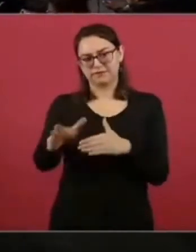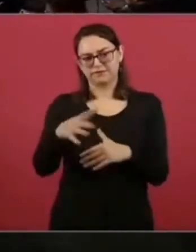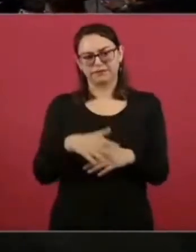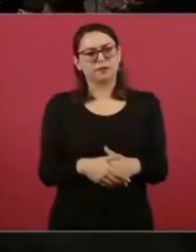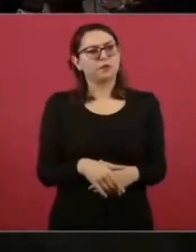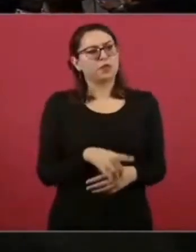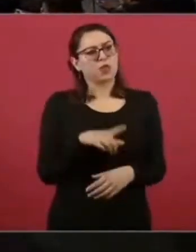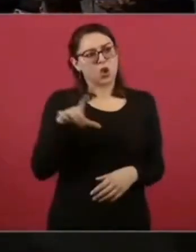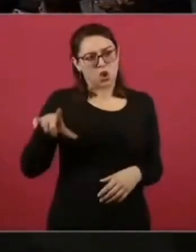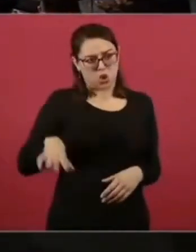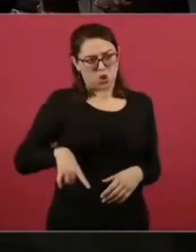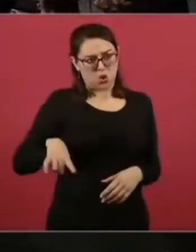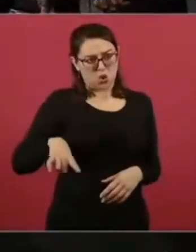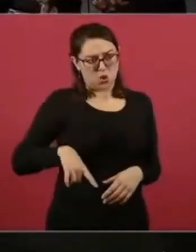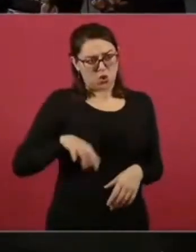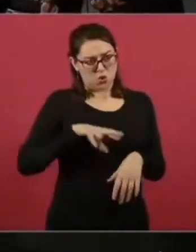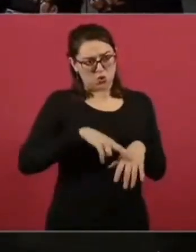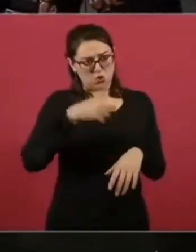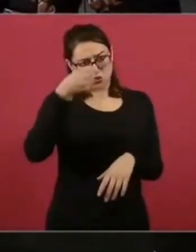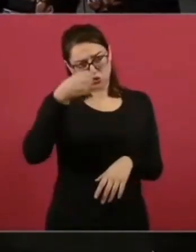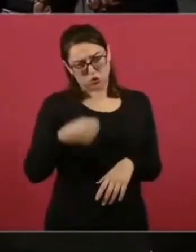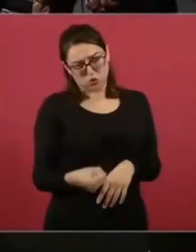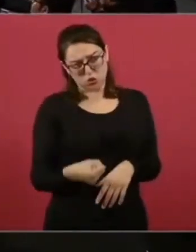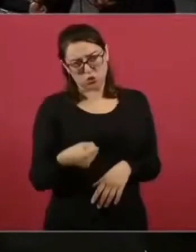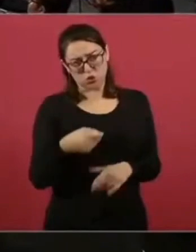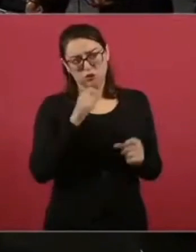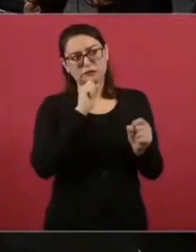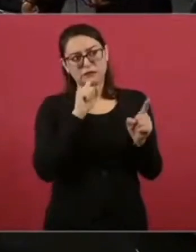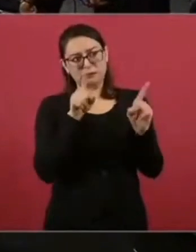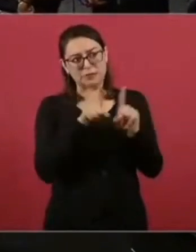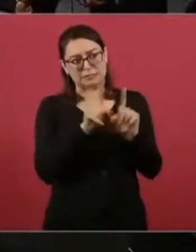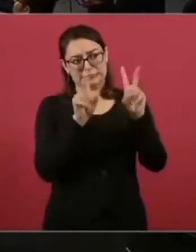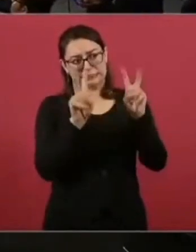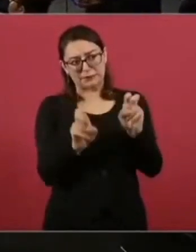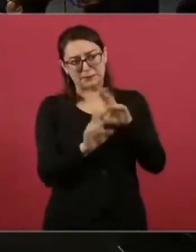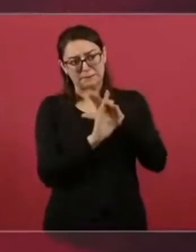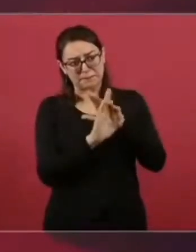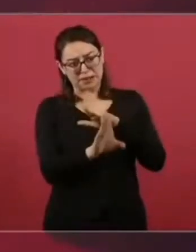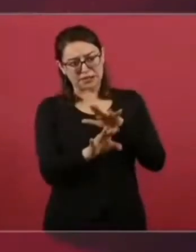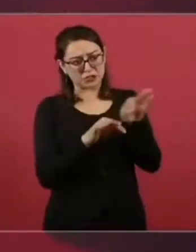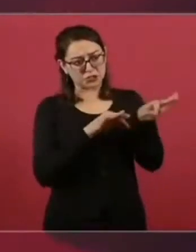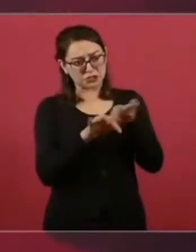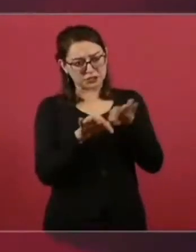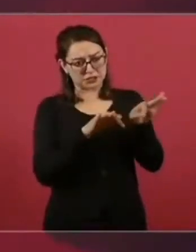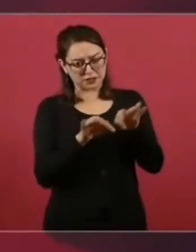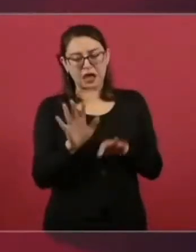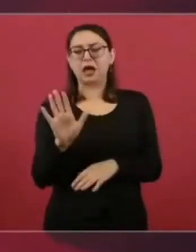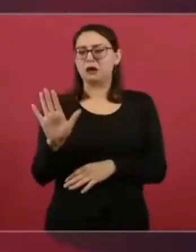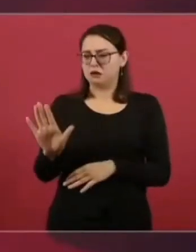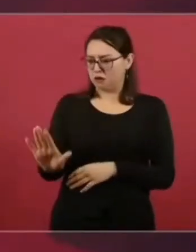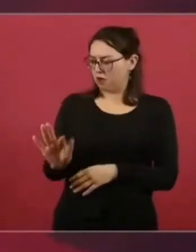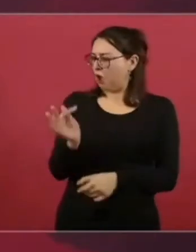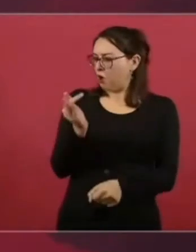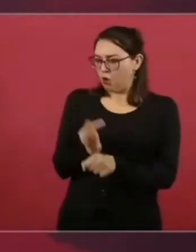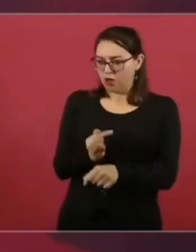ver con el asunto migratorio, con las luces de trabajo? Bueno, fue para salud